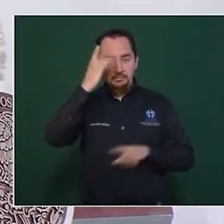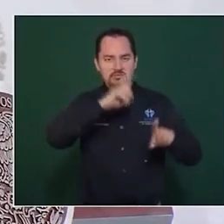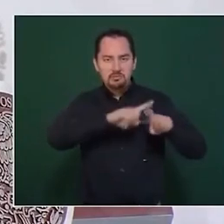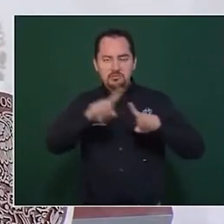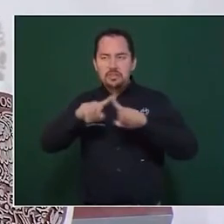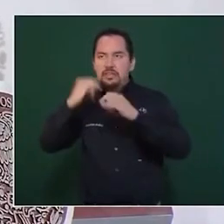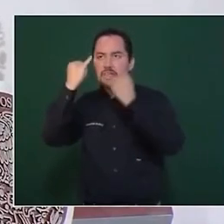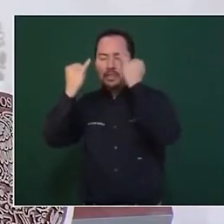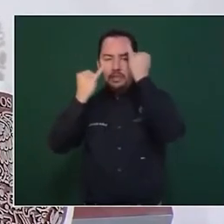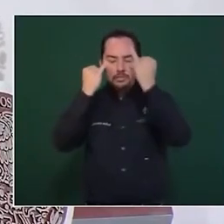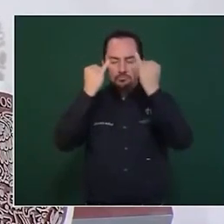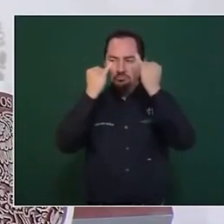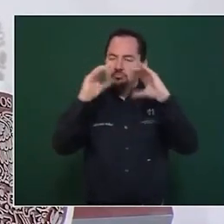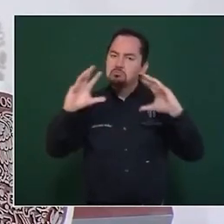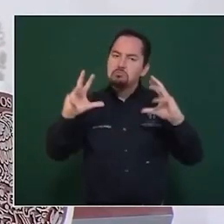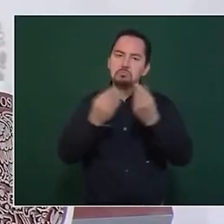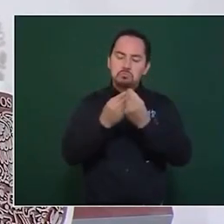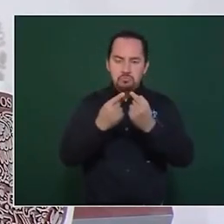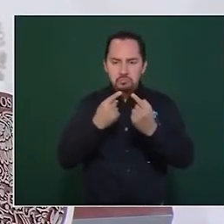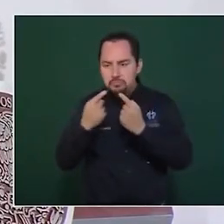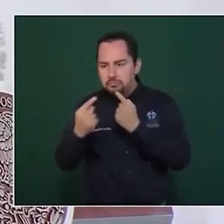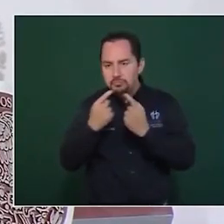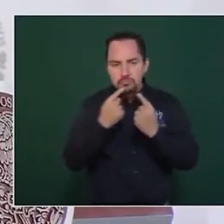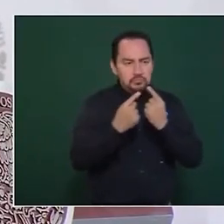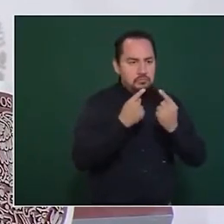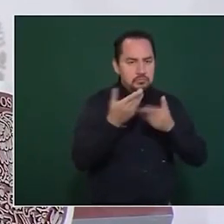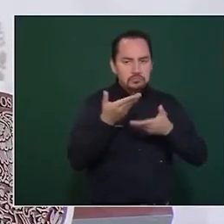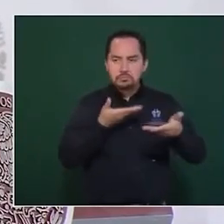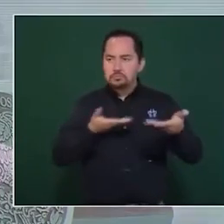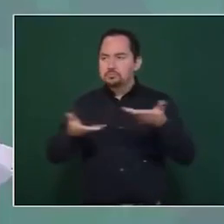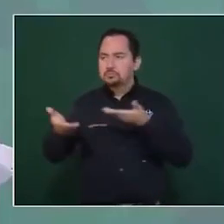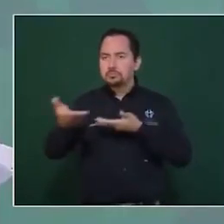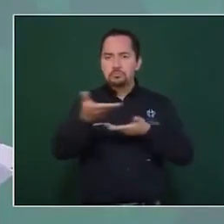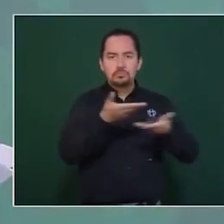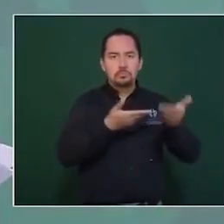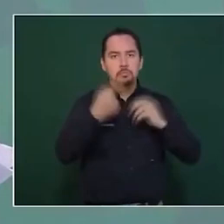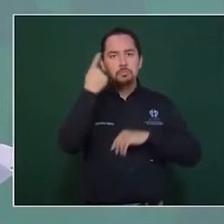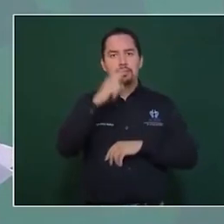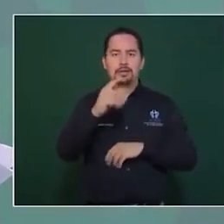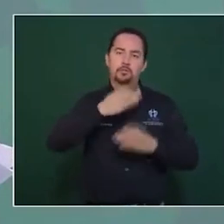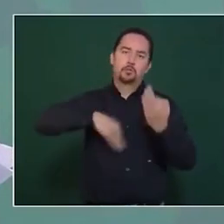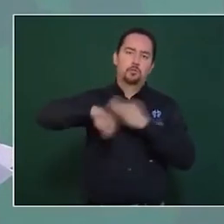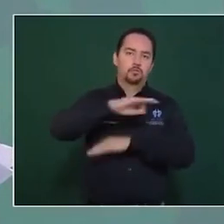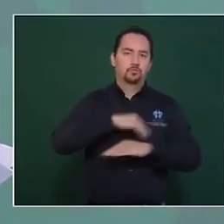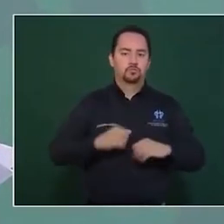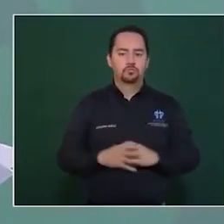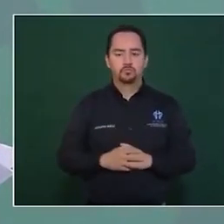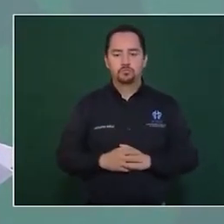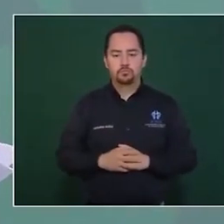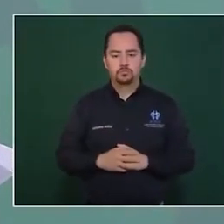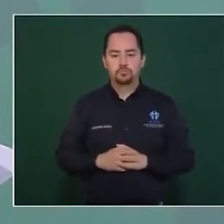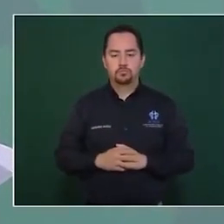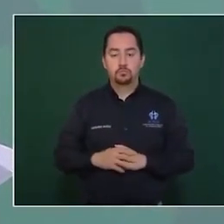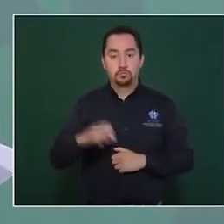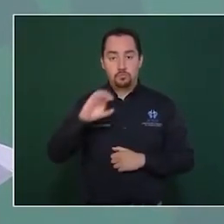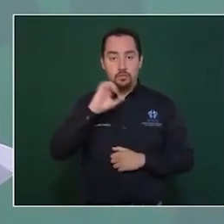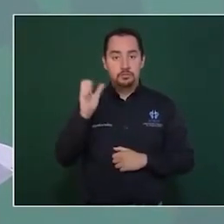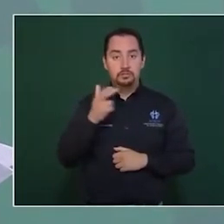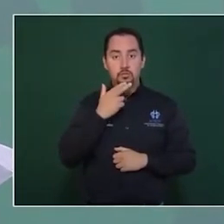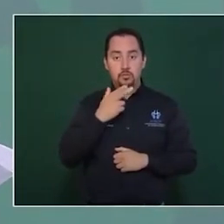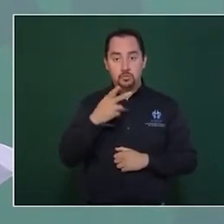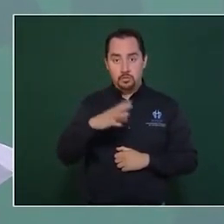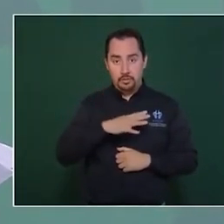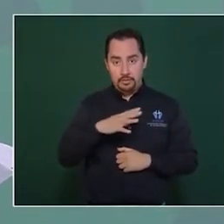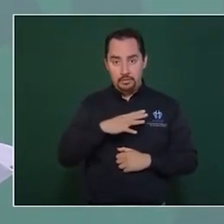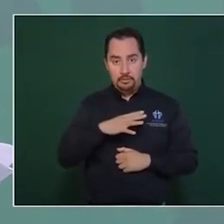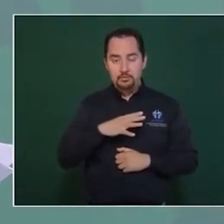distintos para generar una sana convivencia política por el bien de todos. Así pues, Chihuahua tiene un